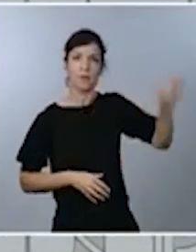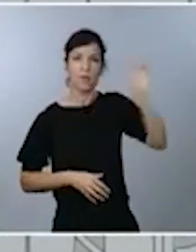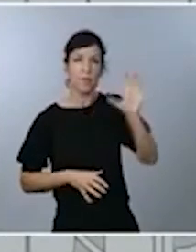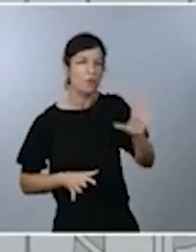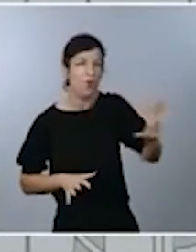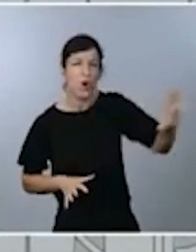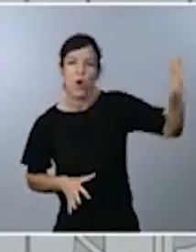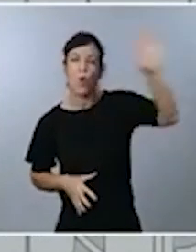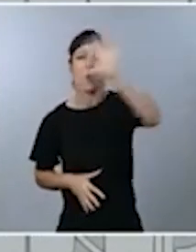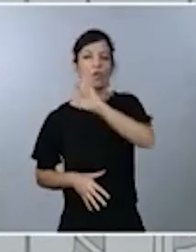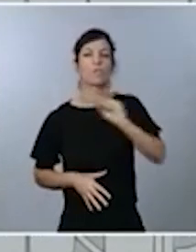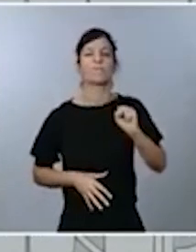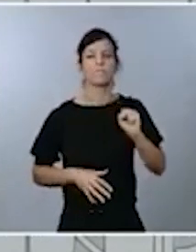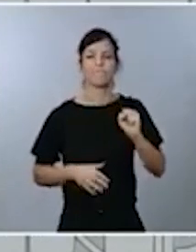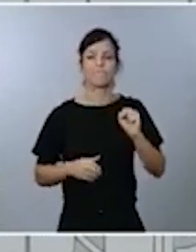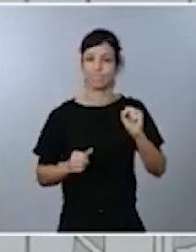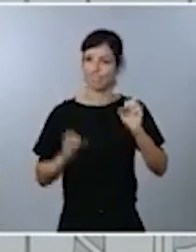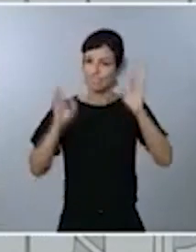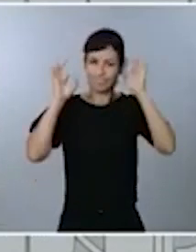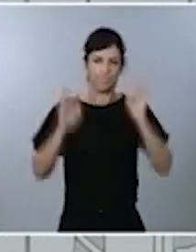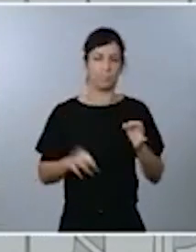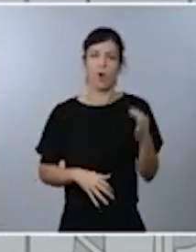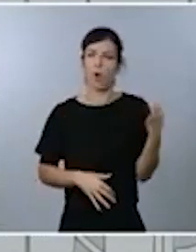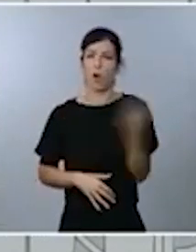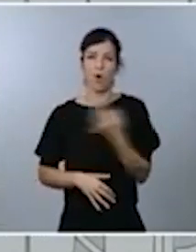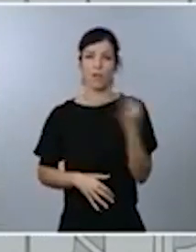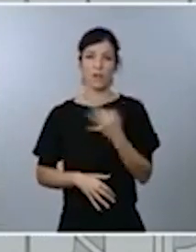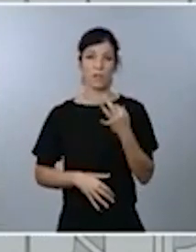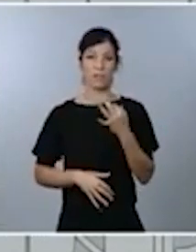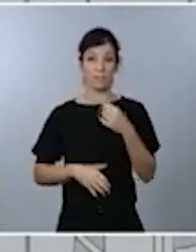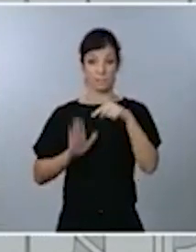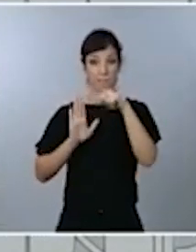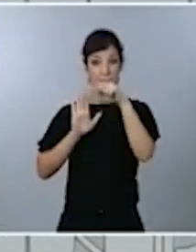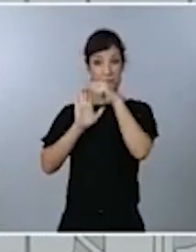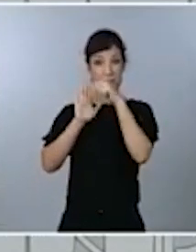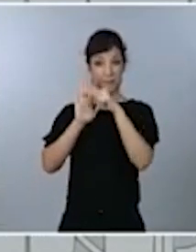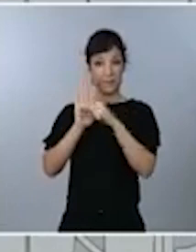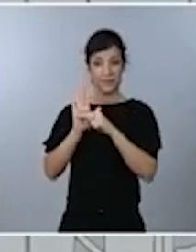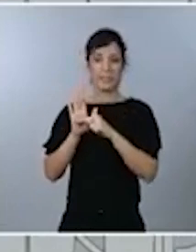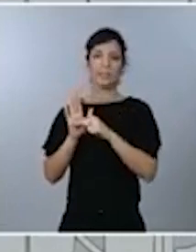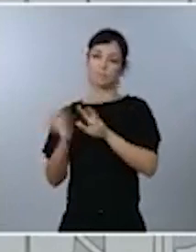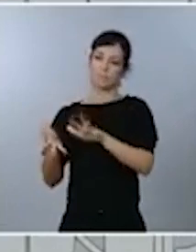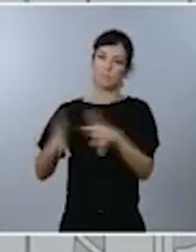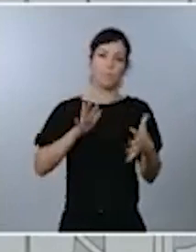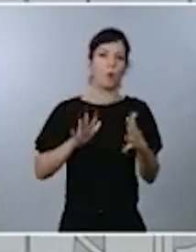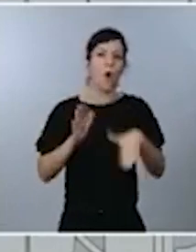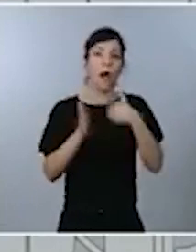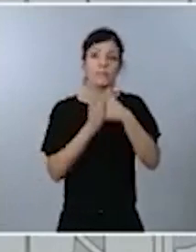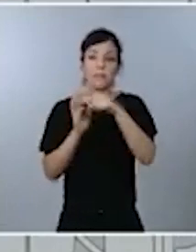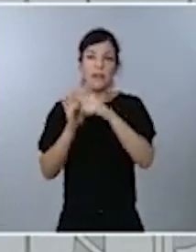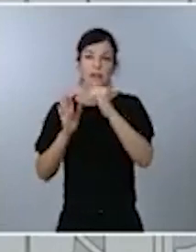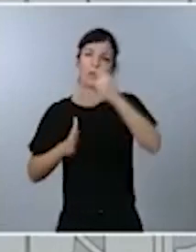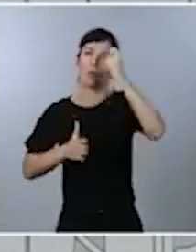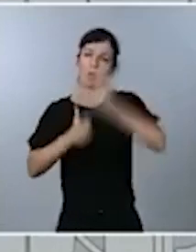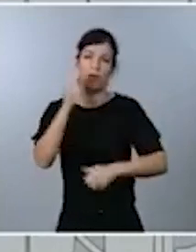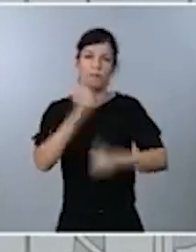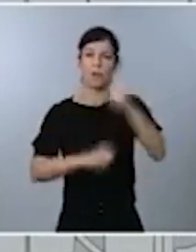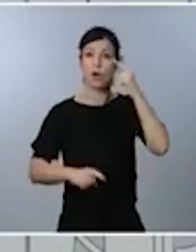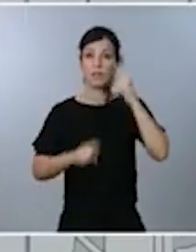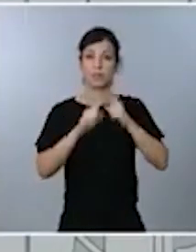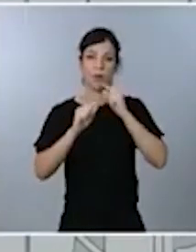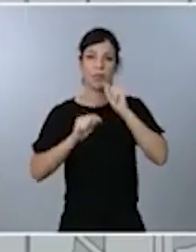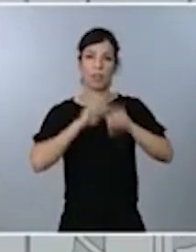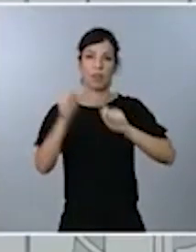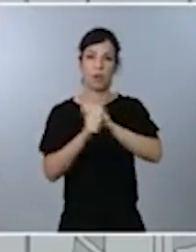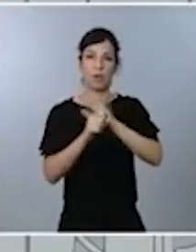en la obligación de aplicar o de endurecer medidas que pongan freno a la transmisión del COVID-19. Lo estamos viendo en todos y cada